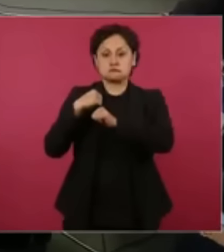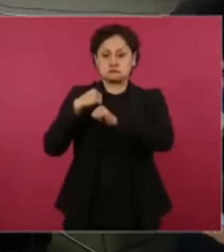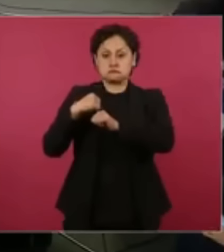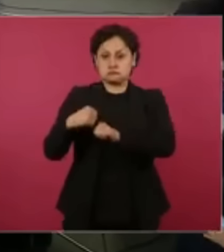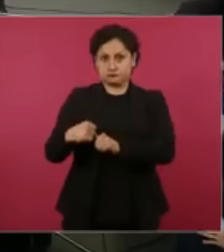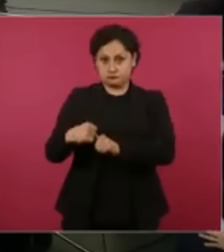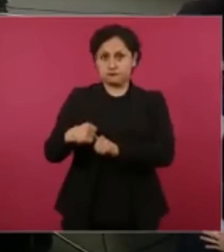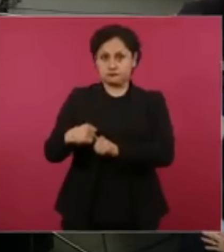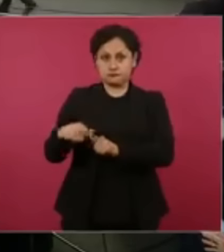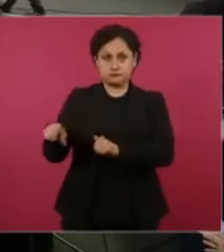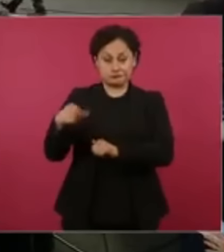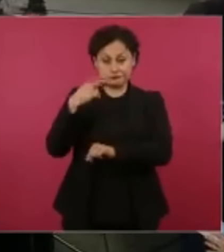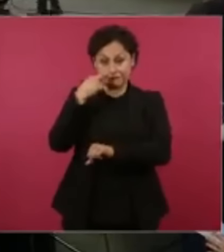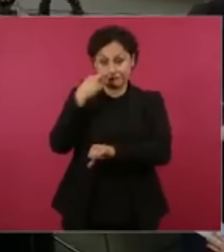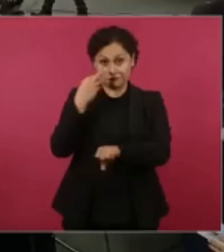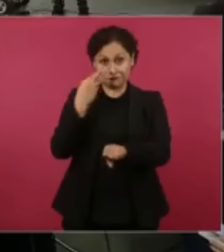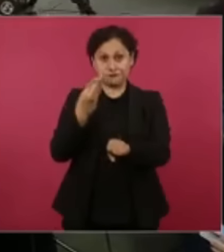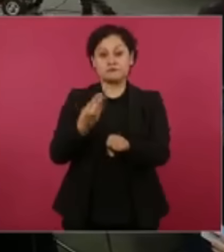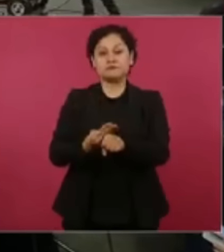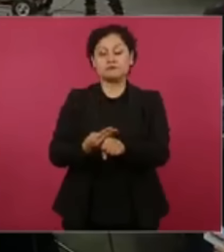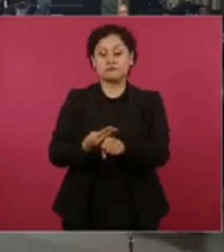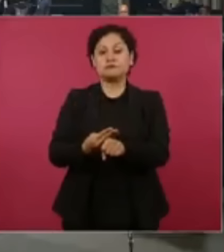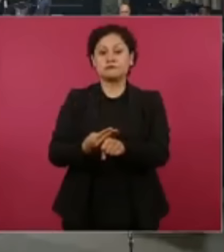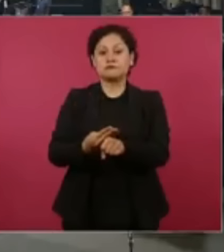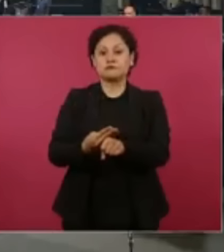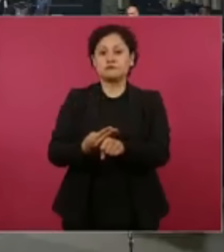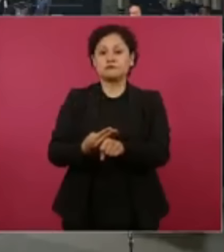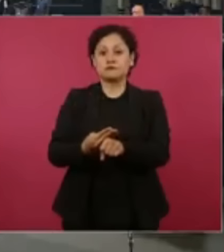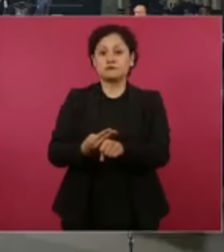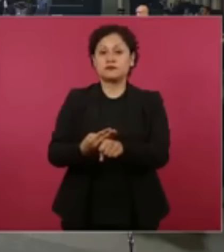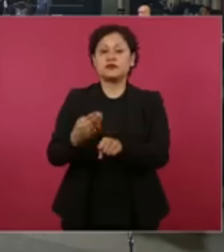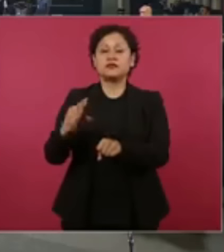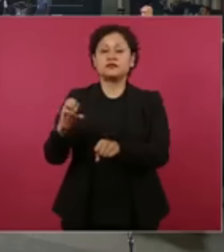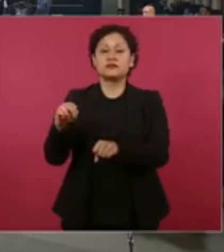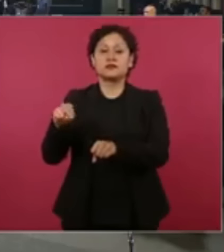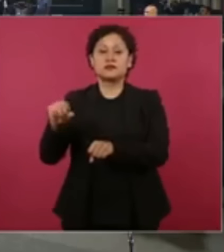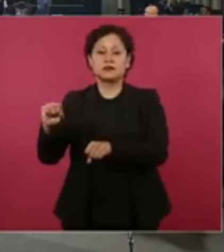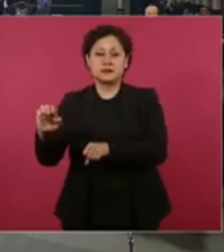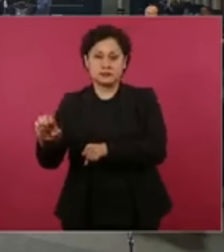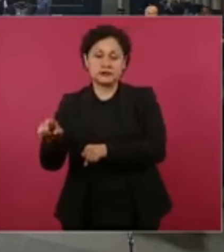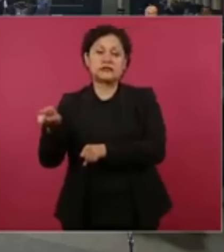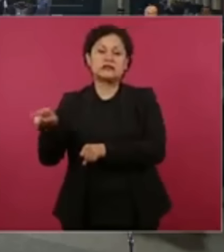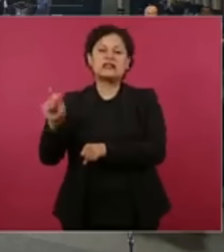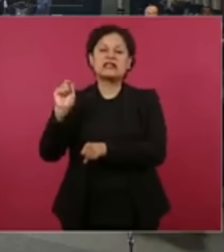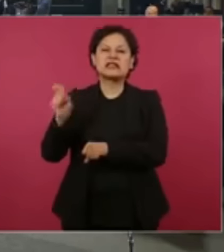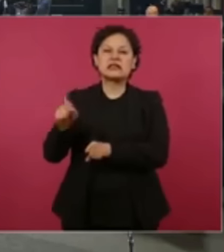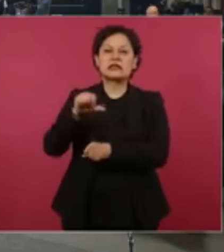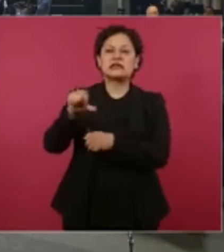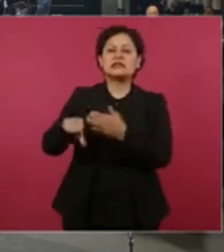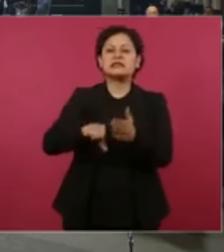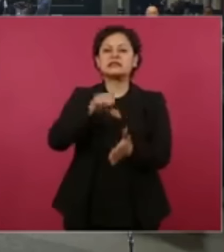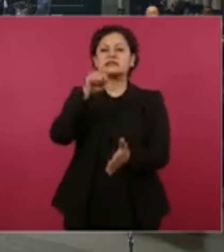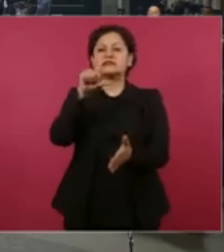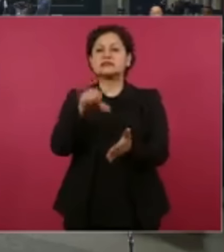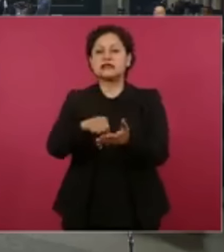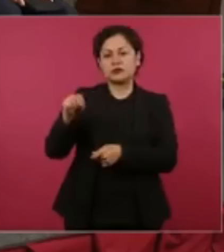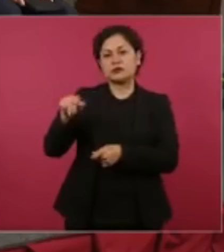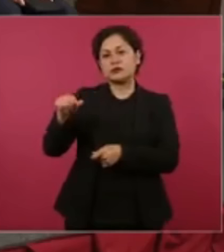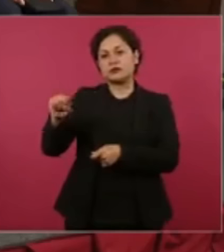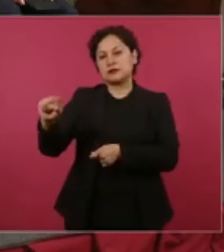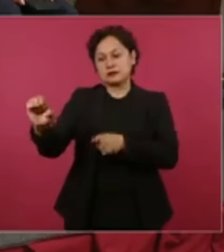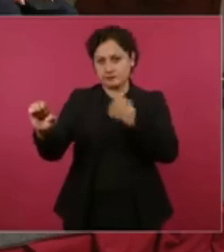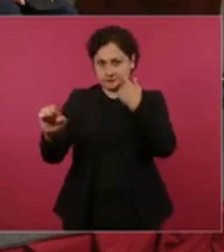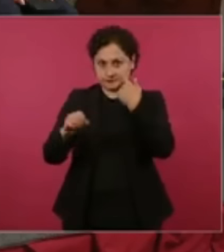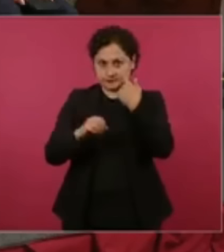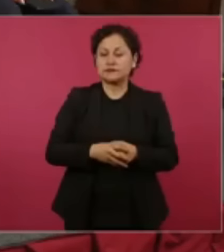del SENACE, que es el Centro Nacional de Control de Energía.